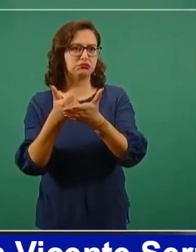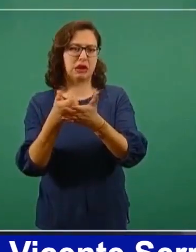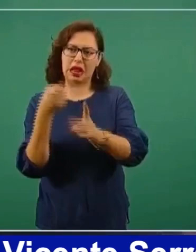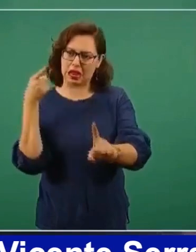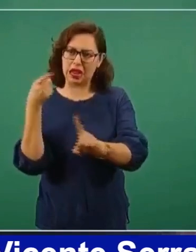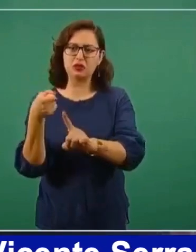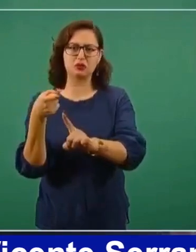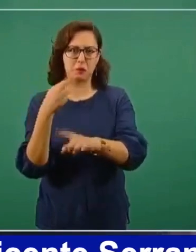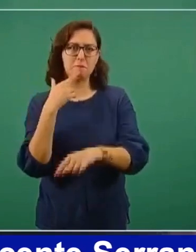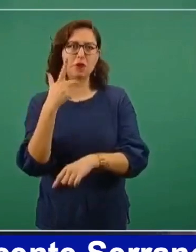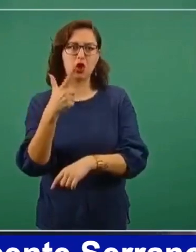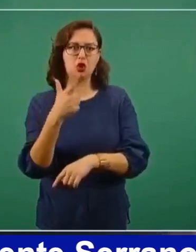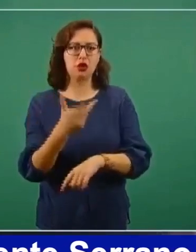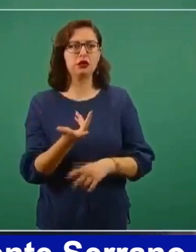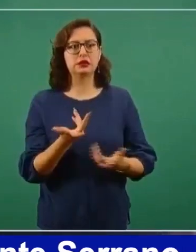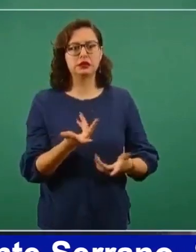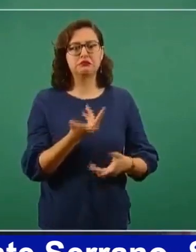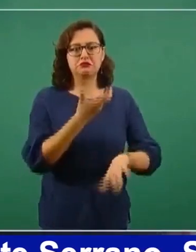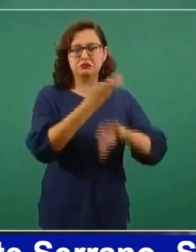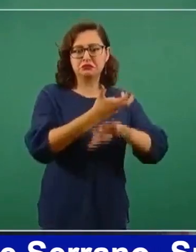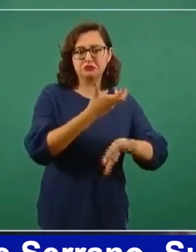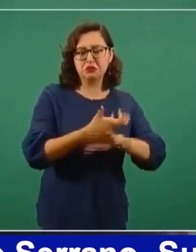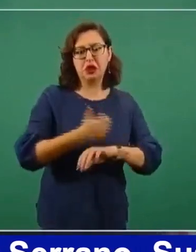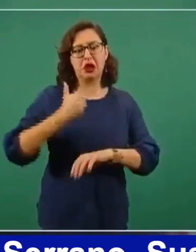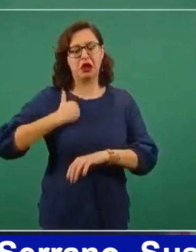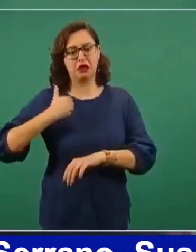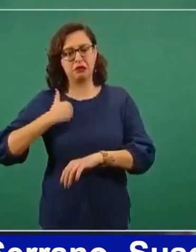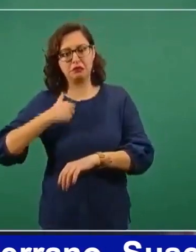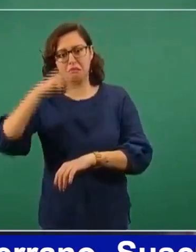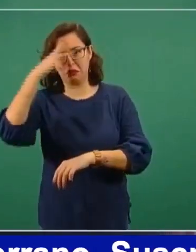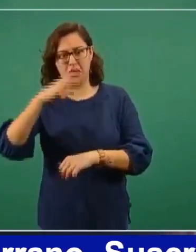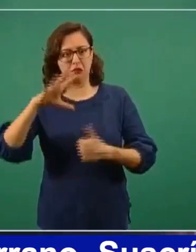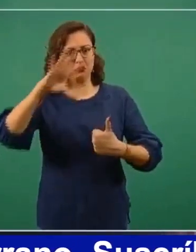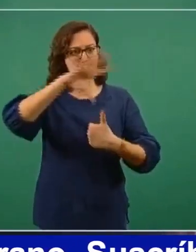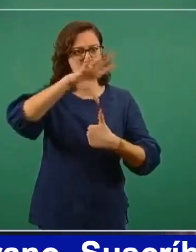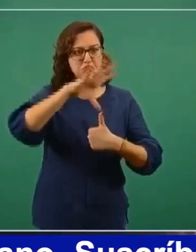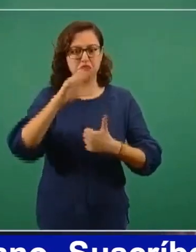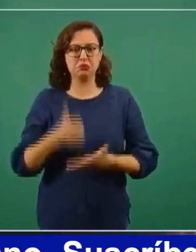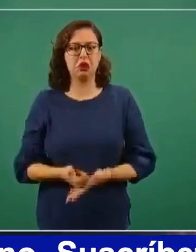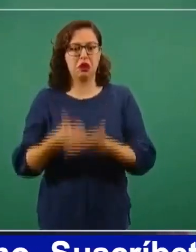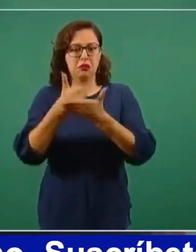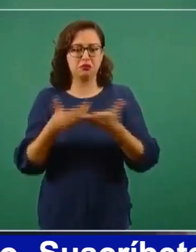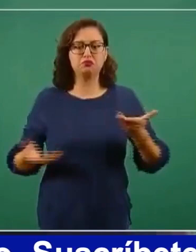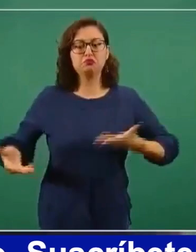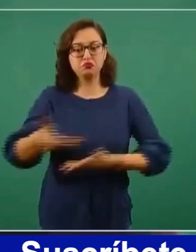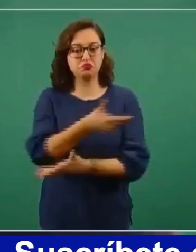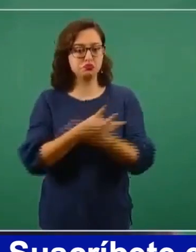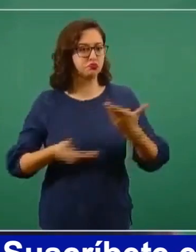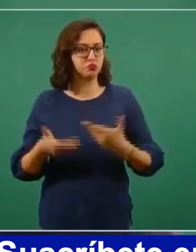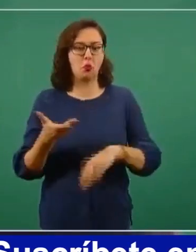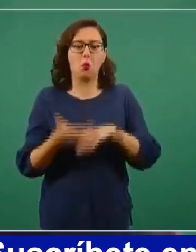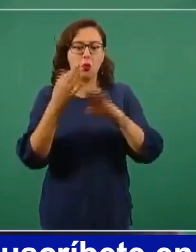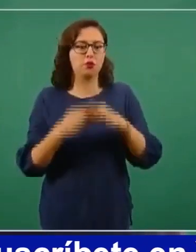a los tres países de América del Norte que es fundamental.